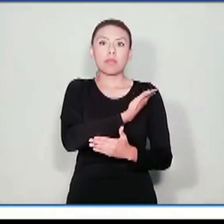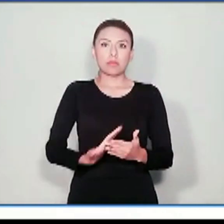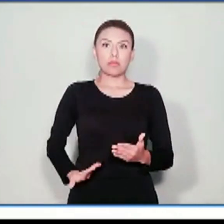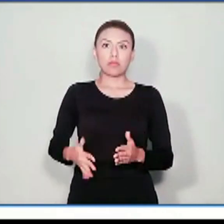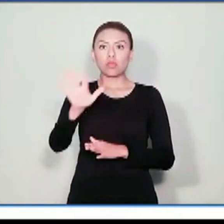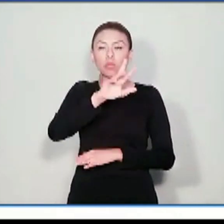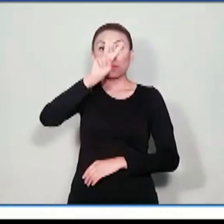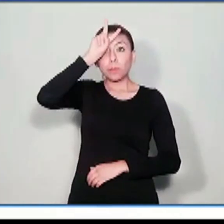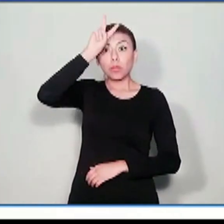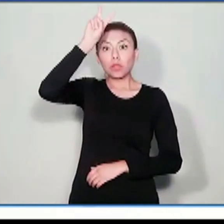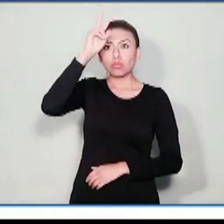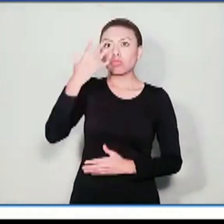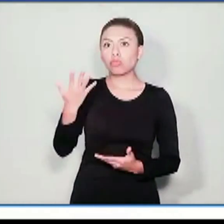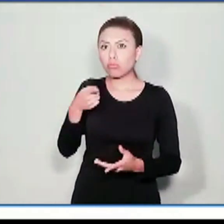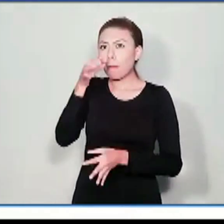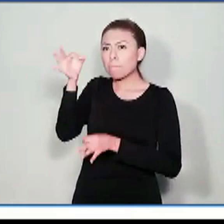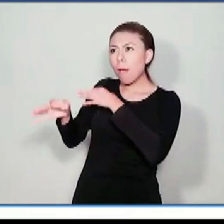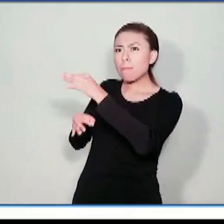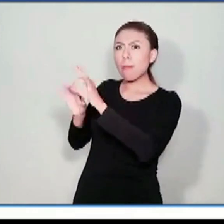futuro del país.